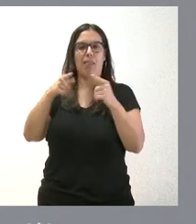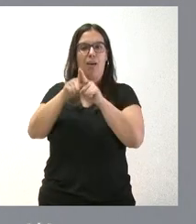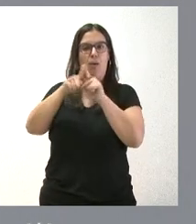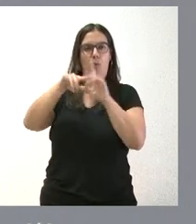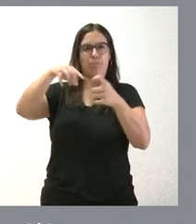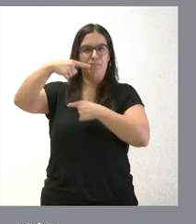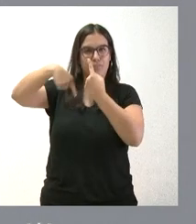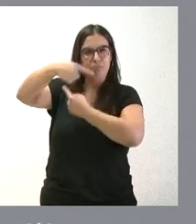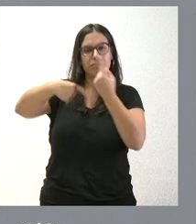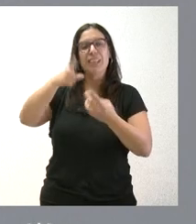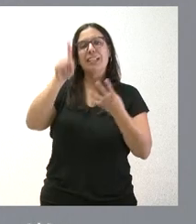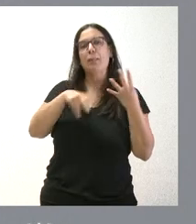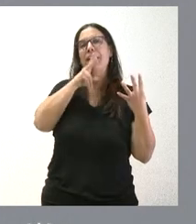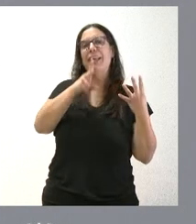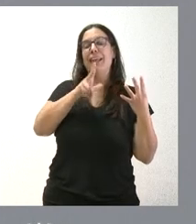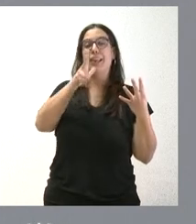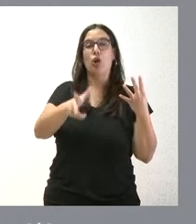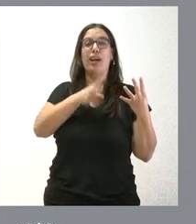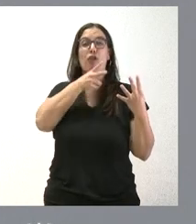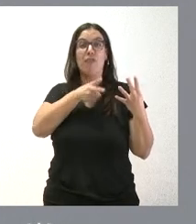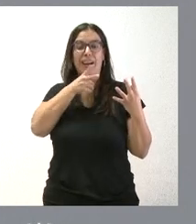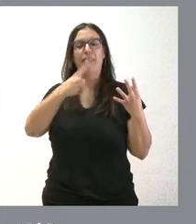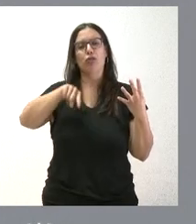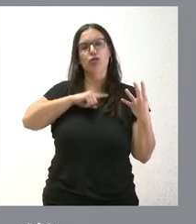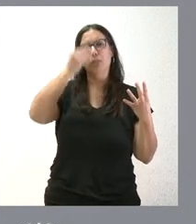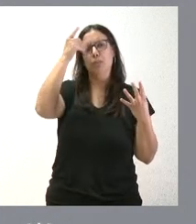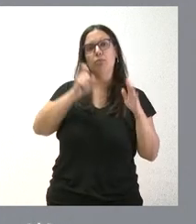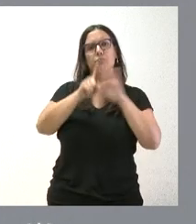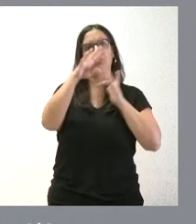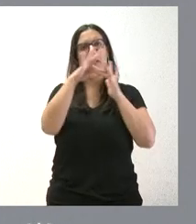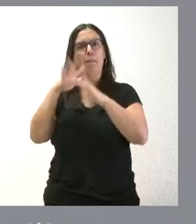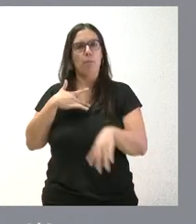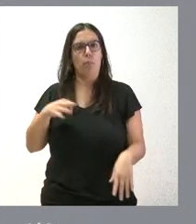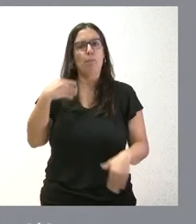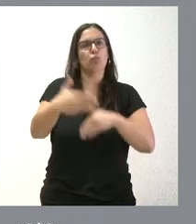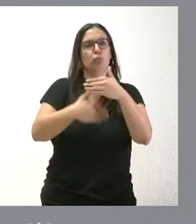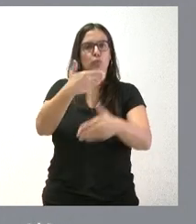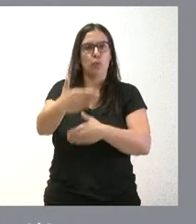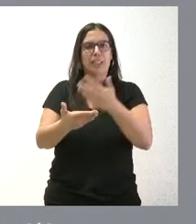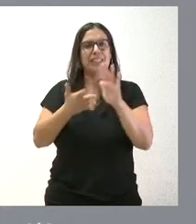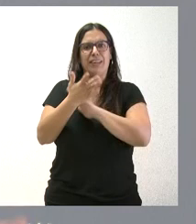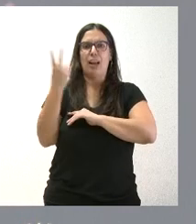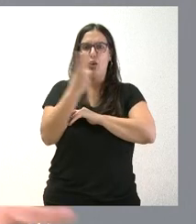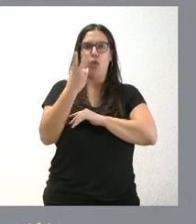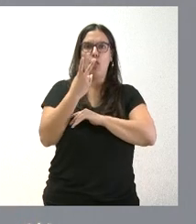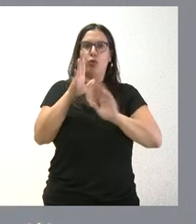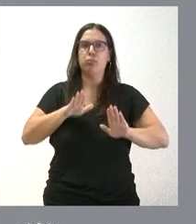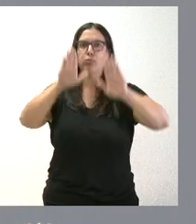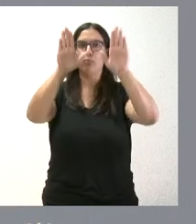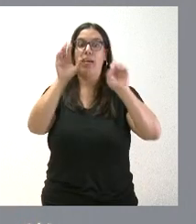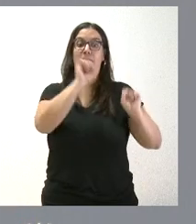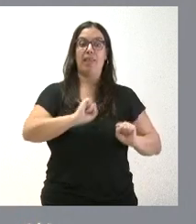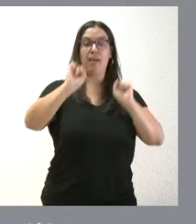caso del hidrógeno verde, que creemos que tenemos posibilidades como comunidad turma para el liderazgo. Es decir, que es plenamente compatible defender el empleo y la actividad